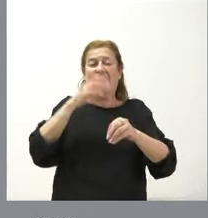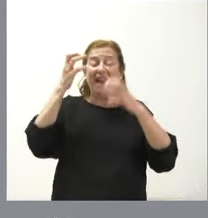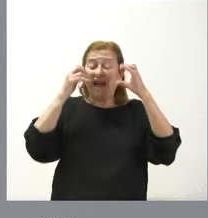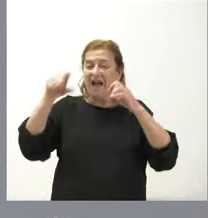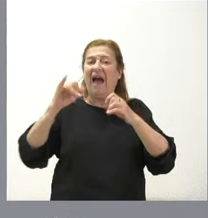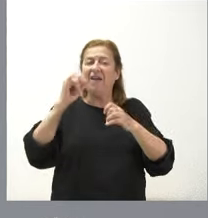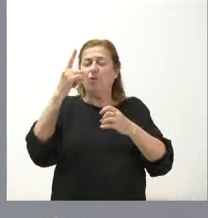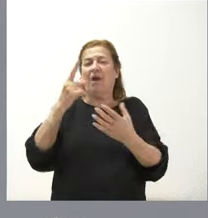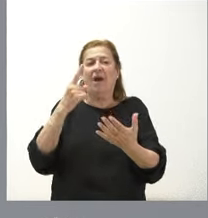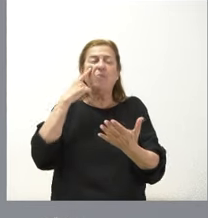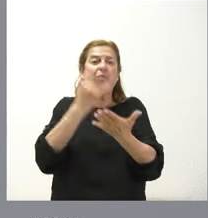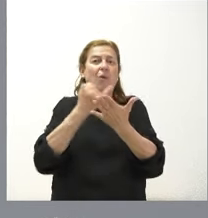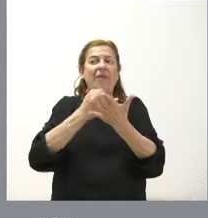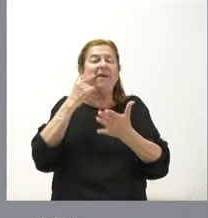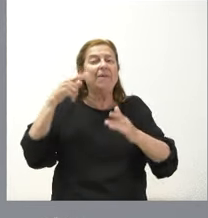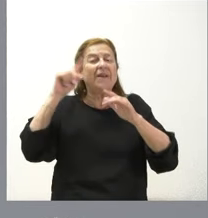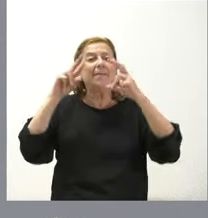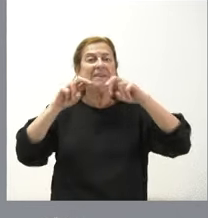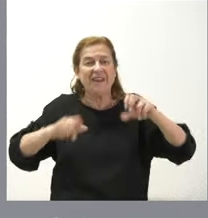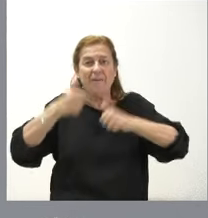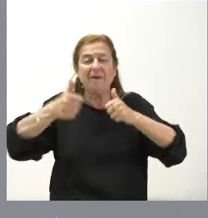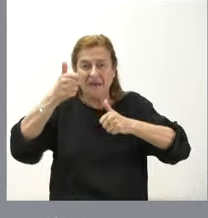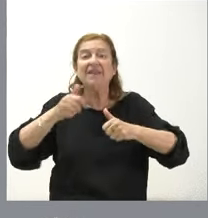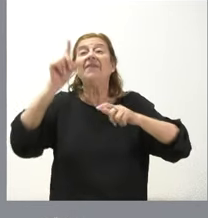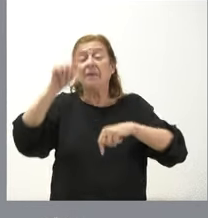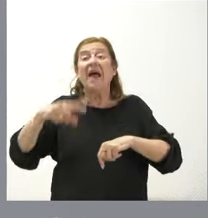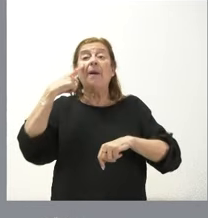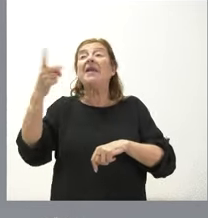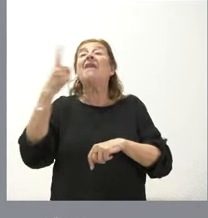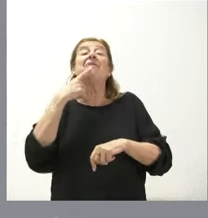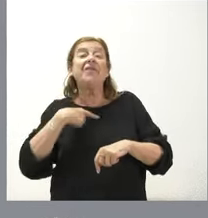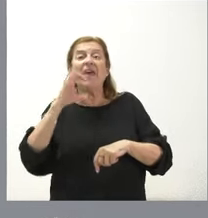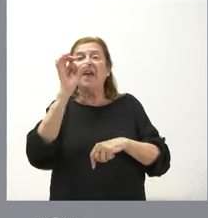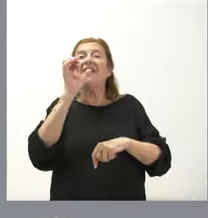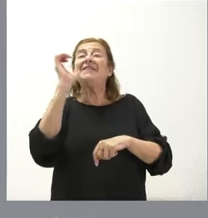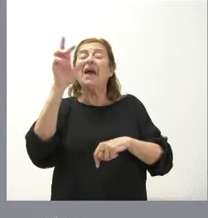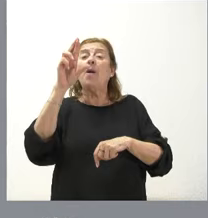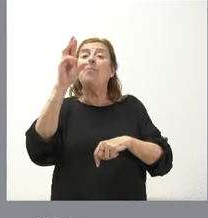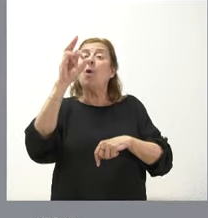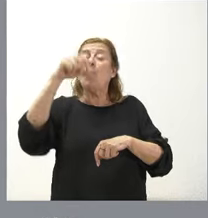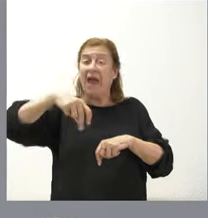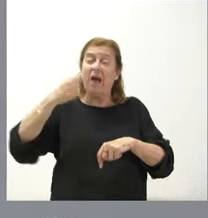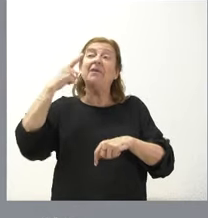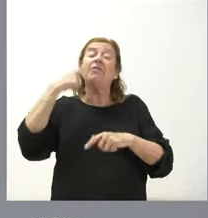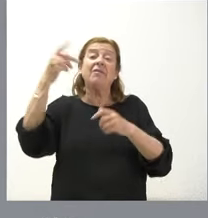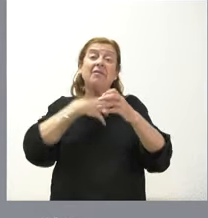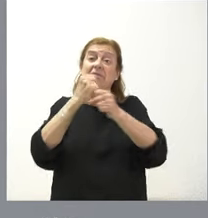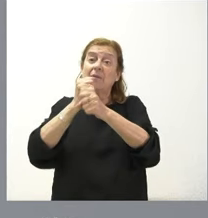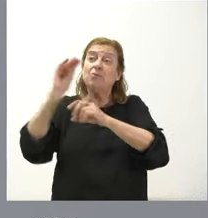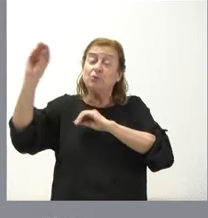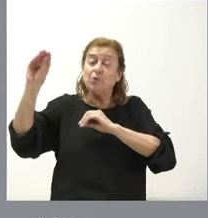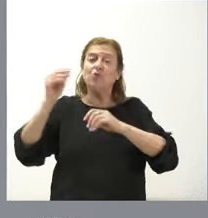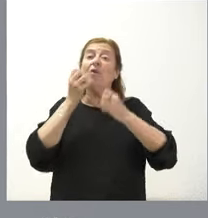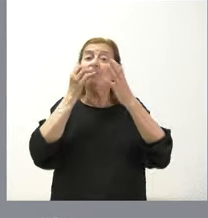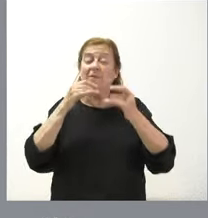También otorgamos plena veracidad a lo que nos pueda plantear el SEPRONA en sus trabajos y en sus informes que, lógicamente, puedan ser complementarios